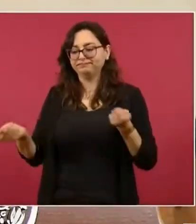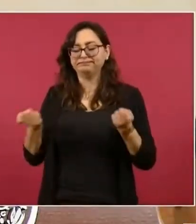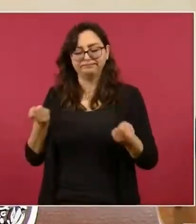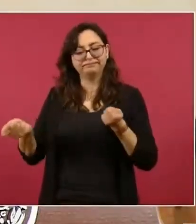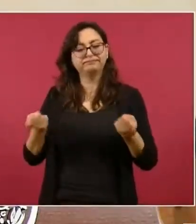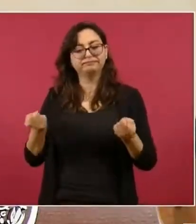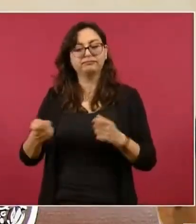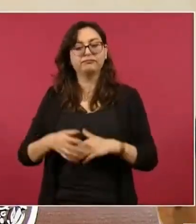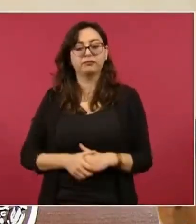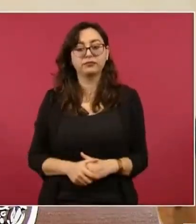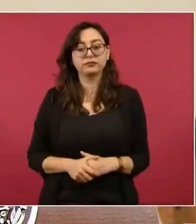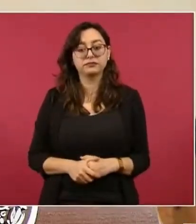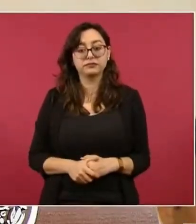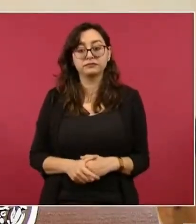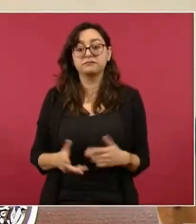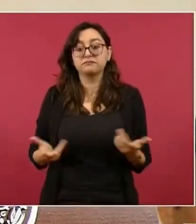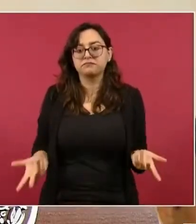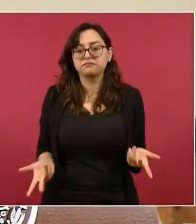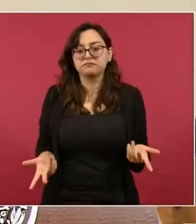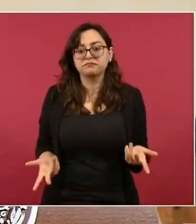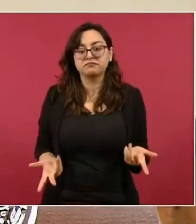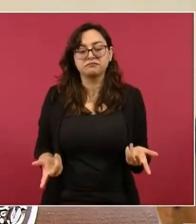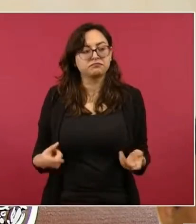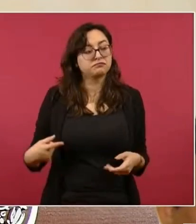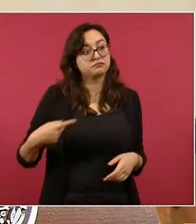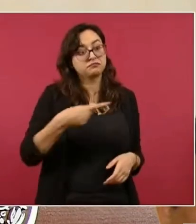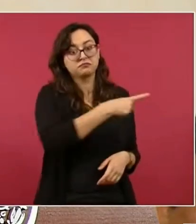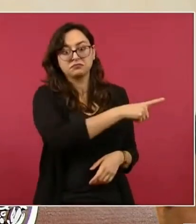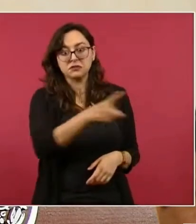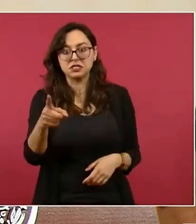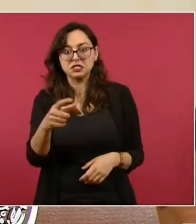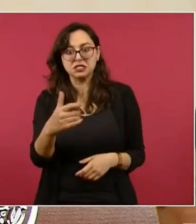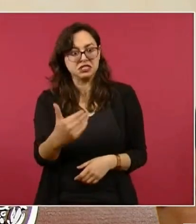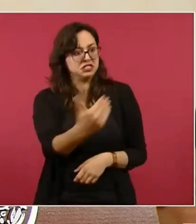inviertan produzcan